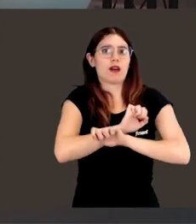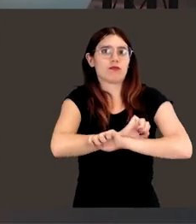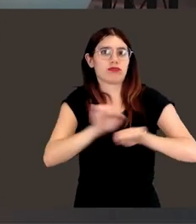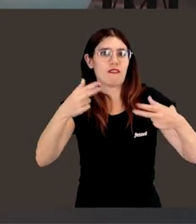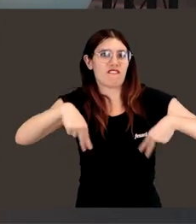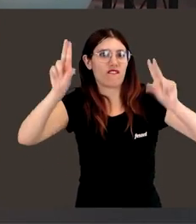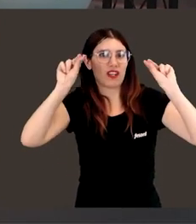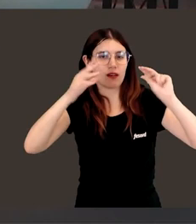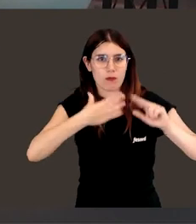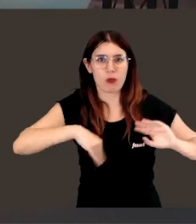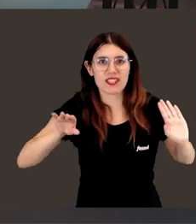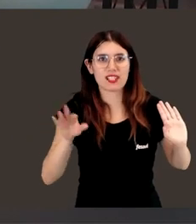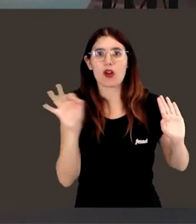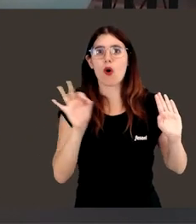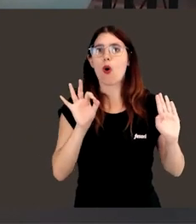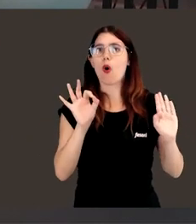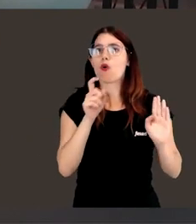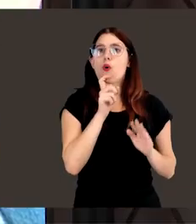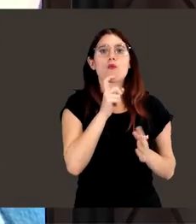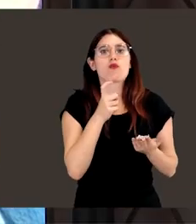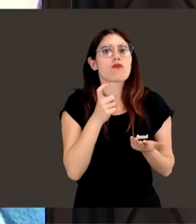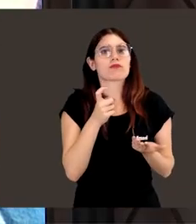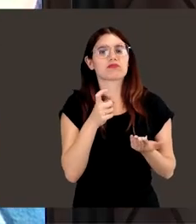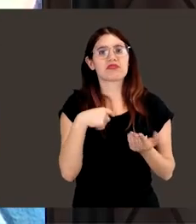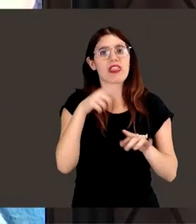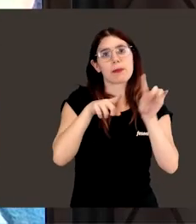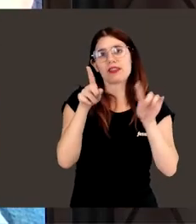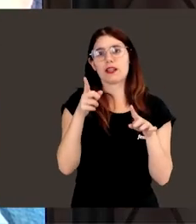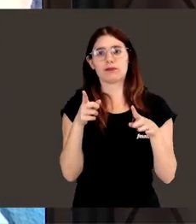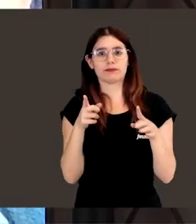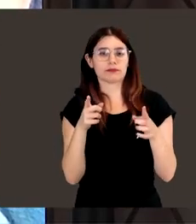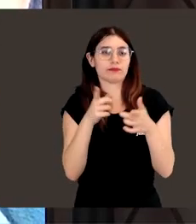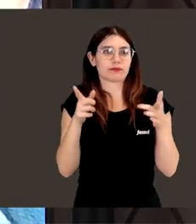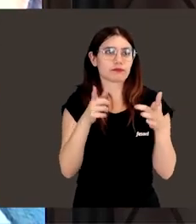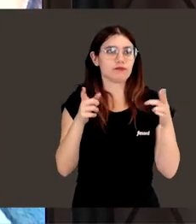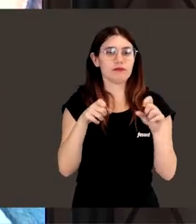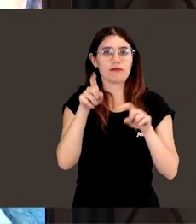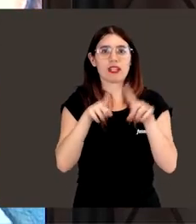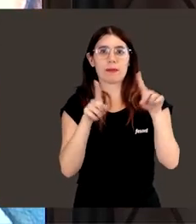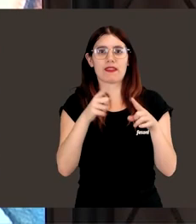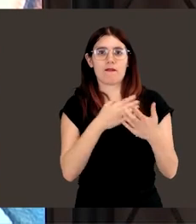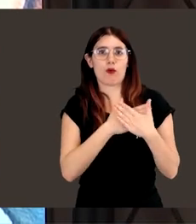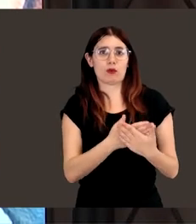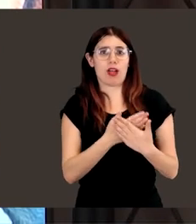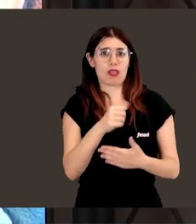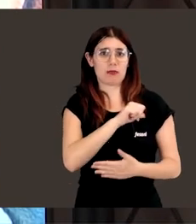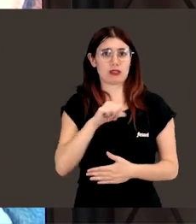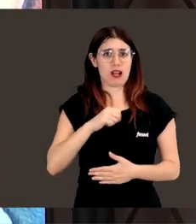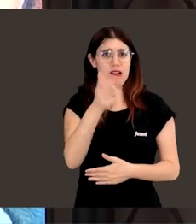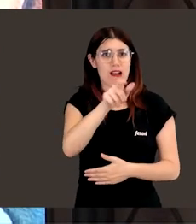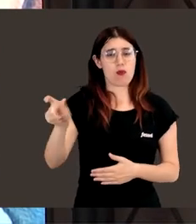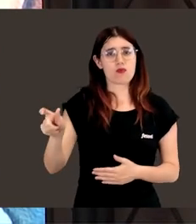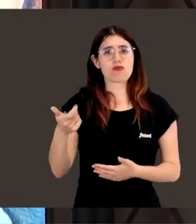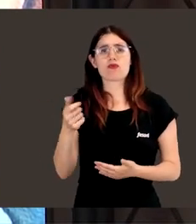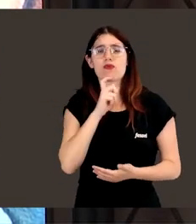acabó. O seguirá la rueda dependiendo de esa voluntad personal de cada científico y